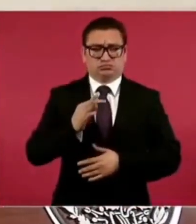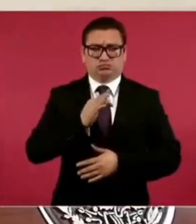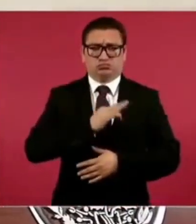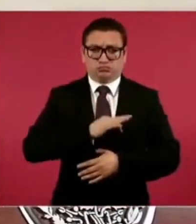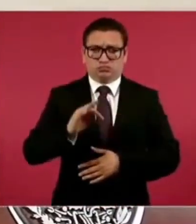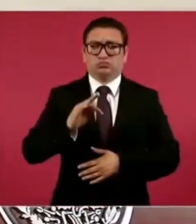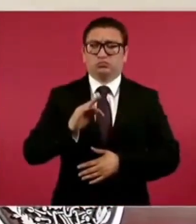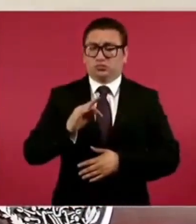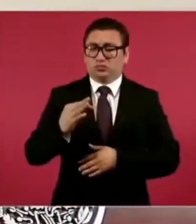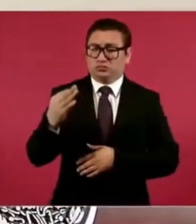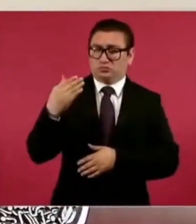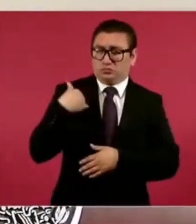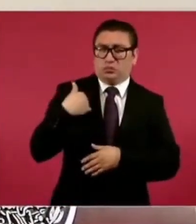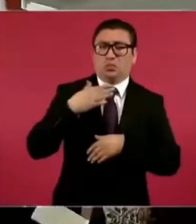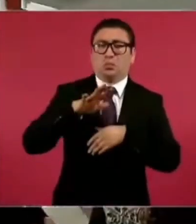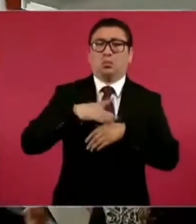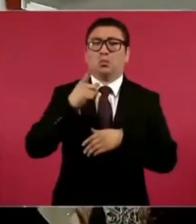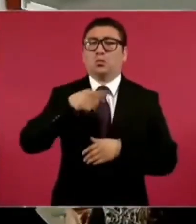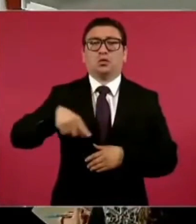permitimos injusticias.